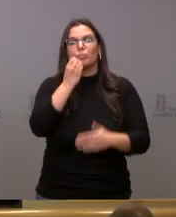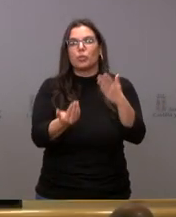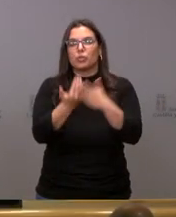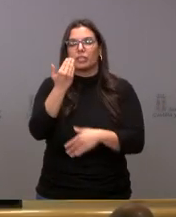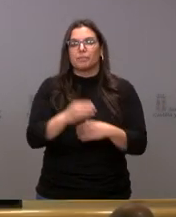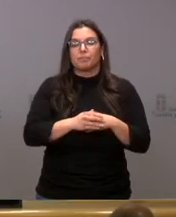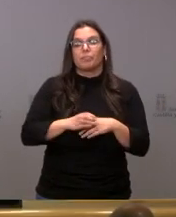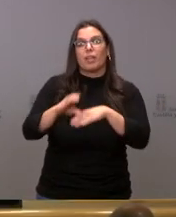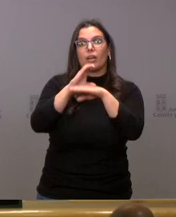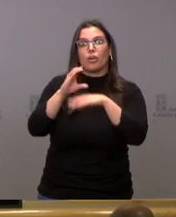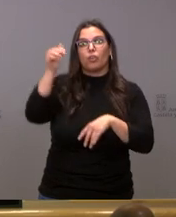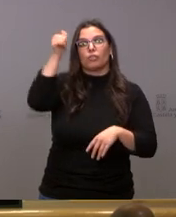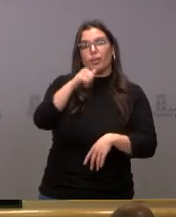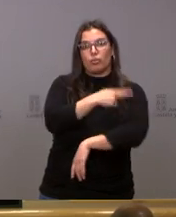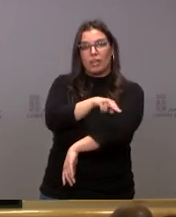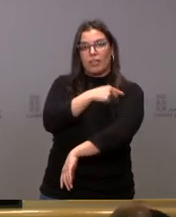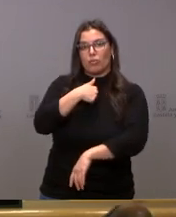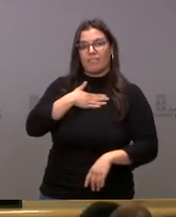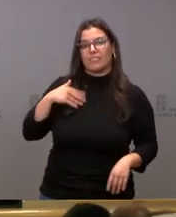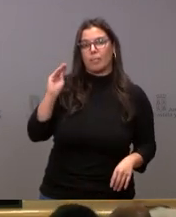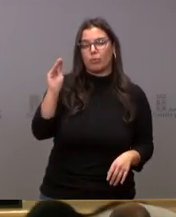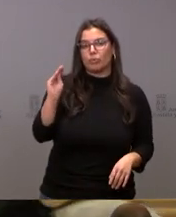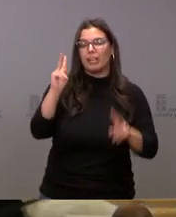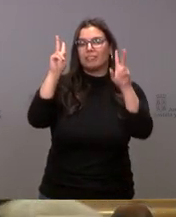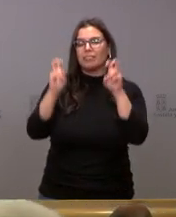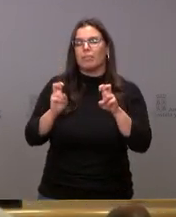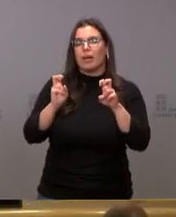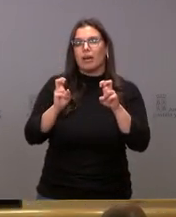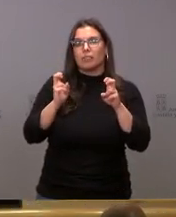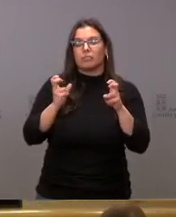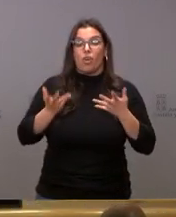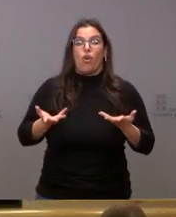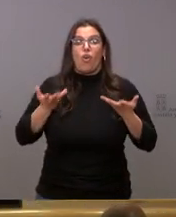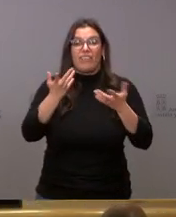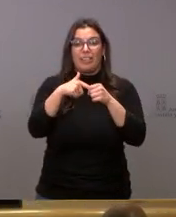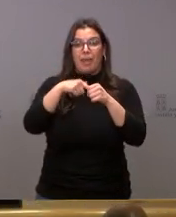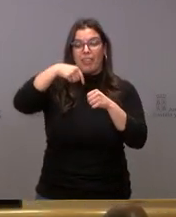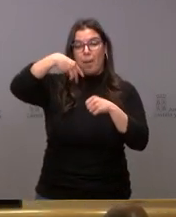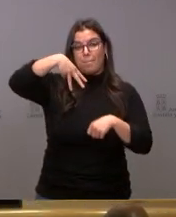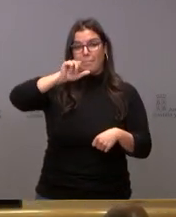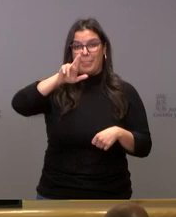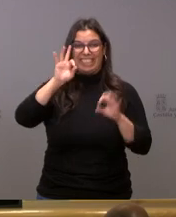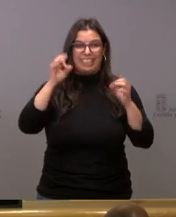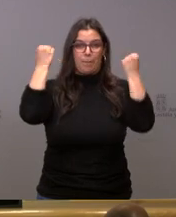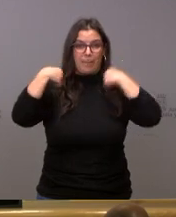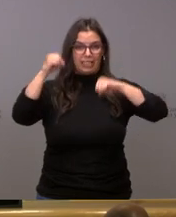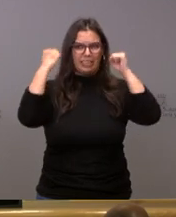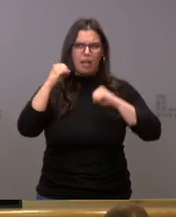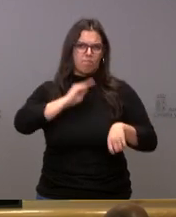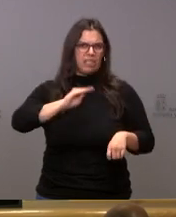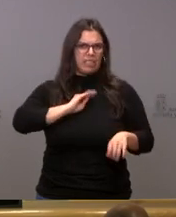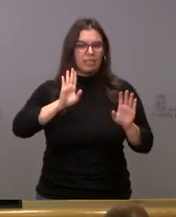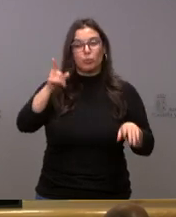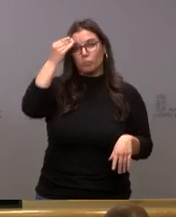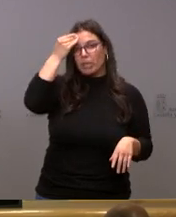Al consejero de Sanidad me gustaría preguntarle por la oferta MIR del Ministerio. una oferta muy elevada, pero no sé si